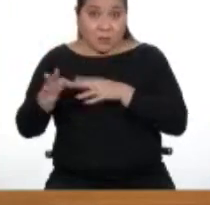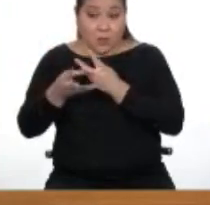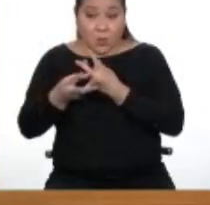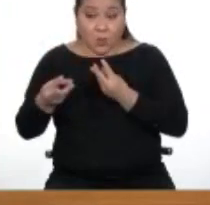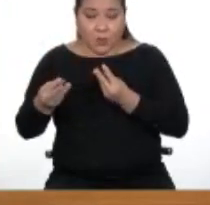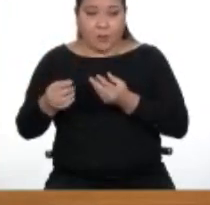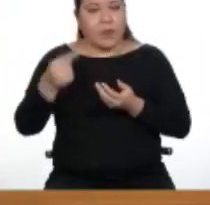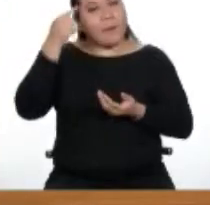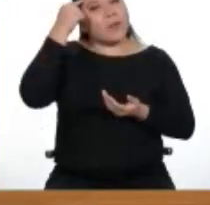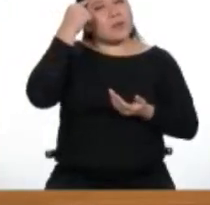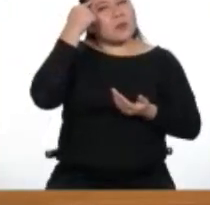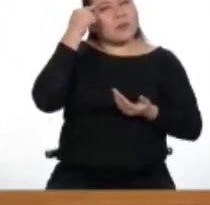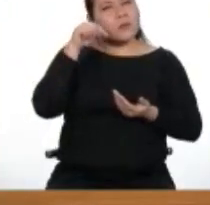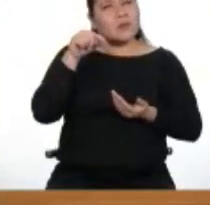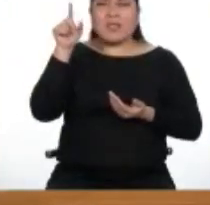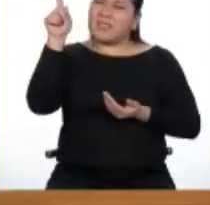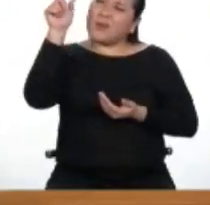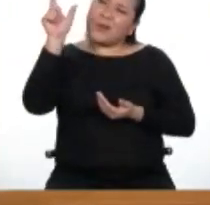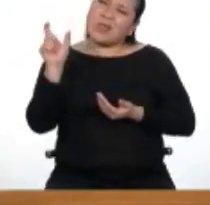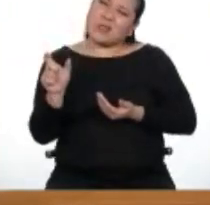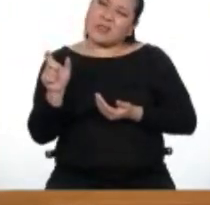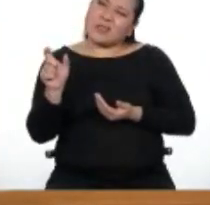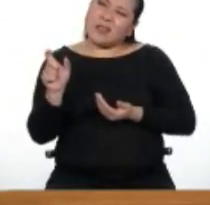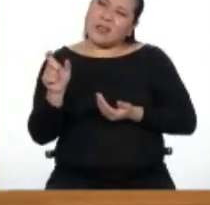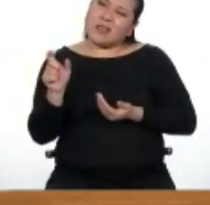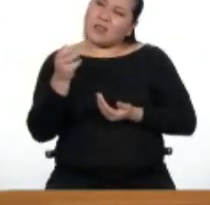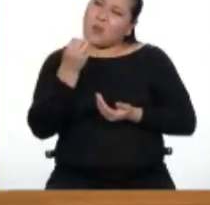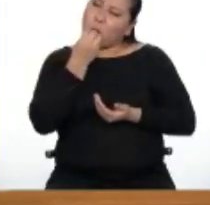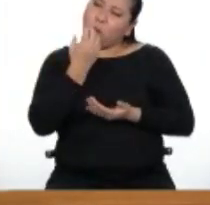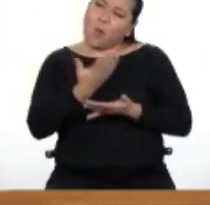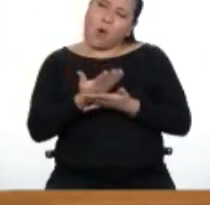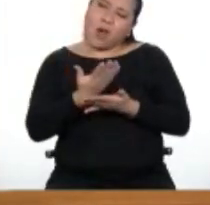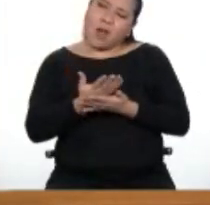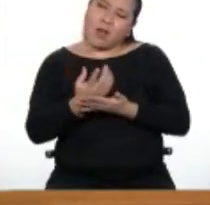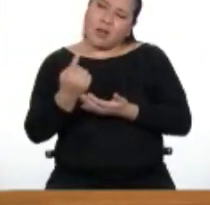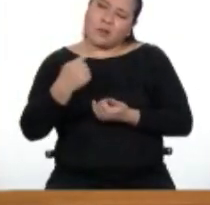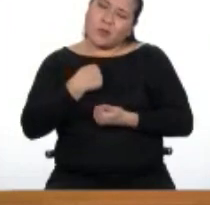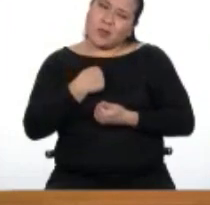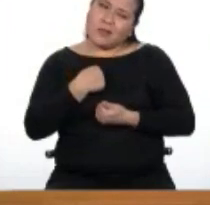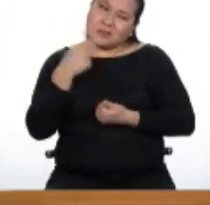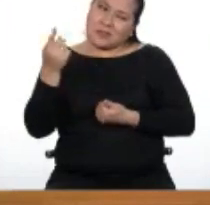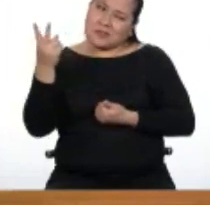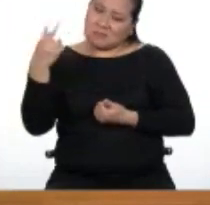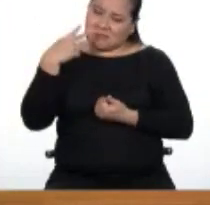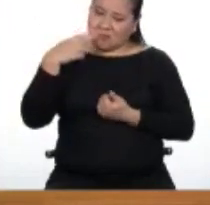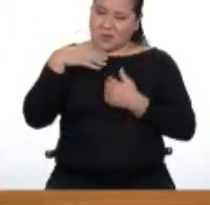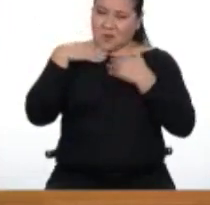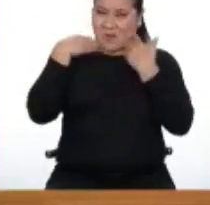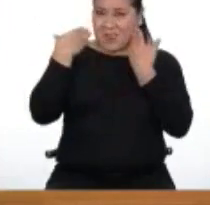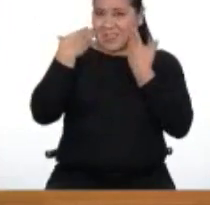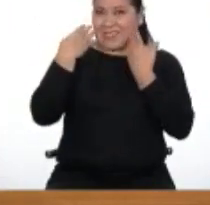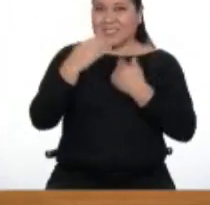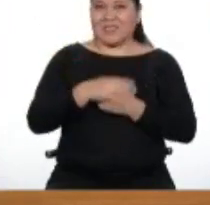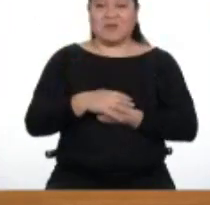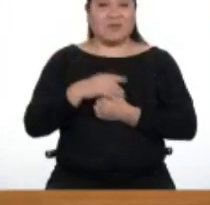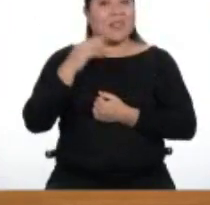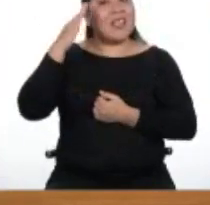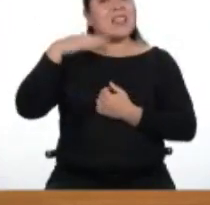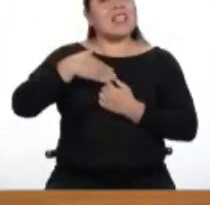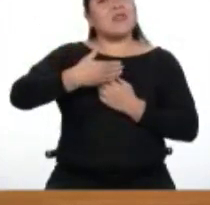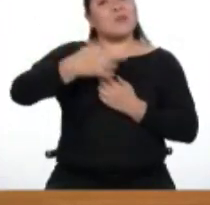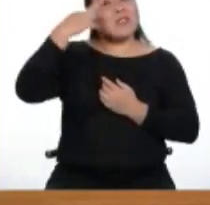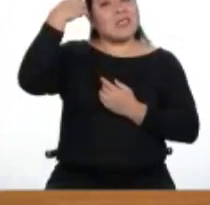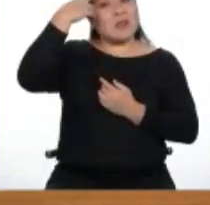pensamos. Esa persona es atenta conmigo y quiere verme feliz. Después de esa reflexión,